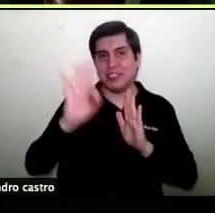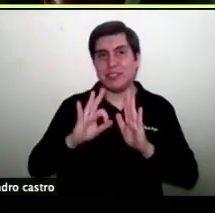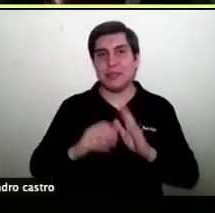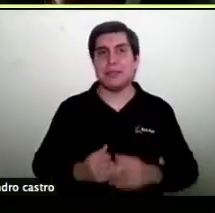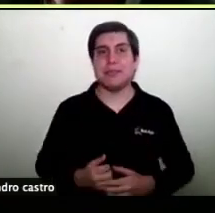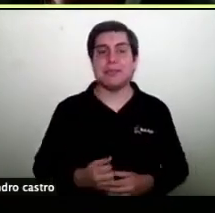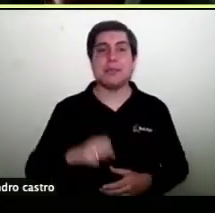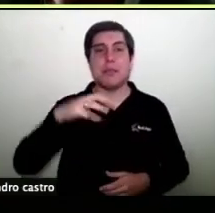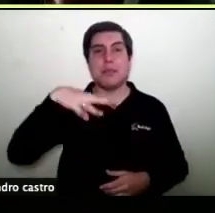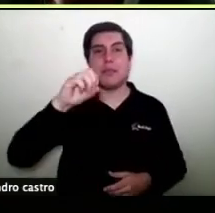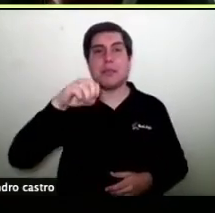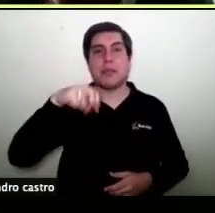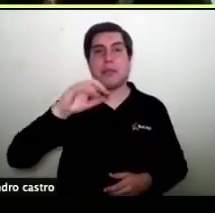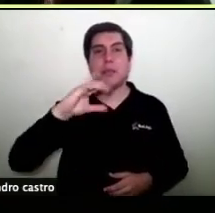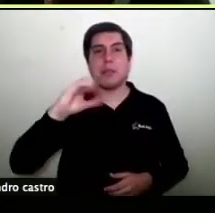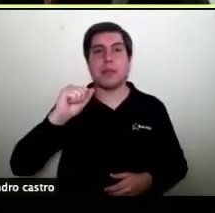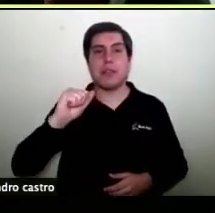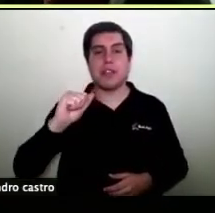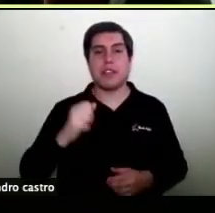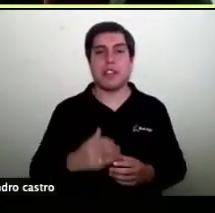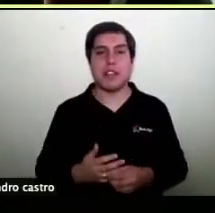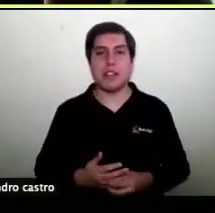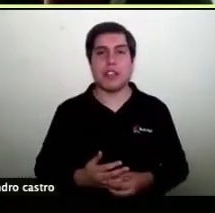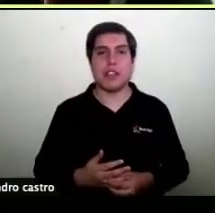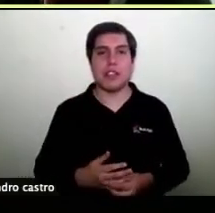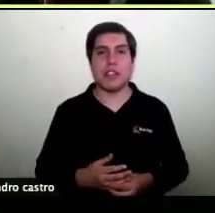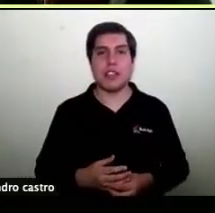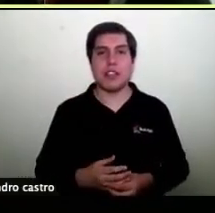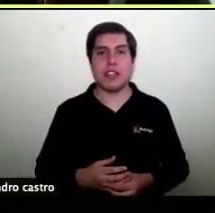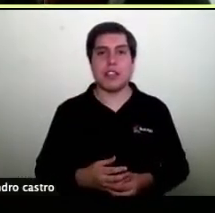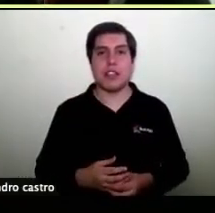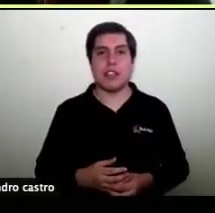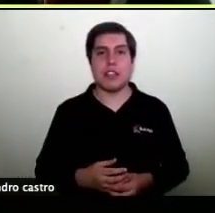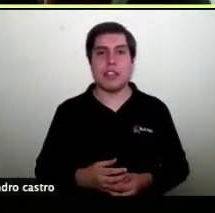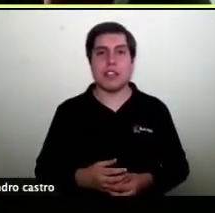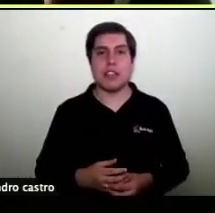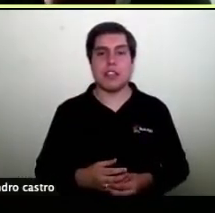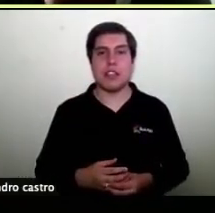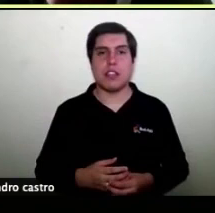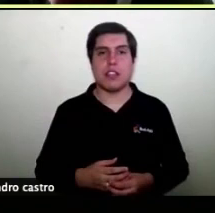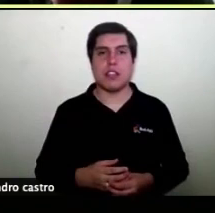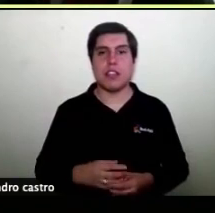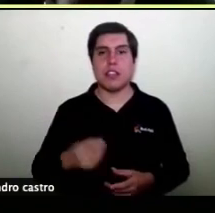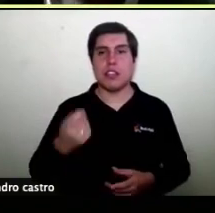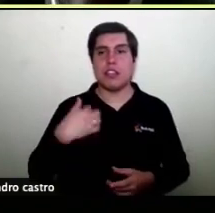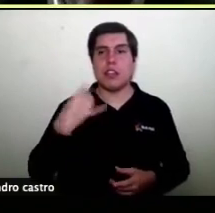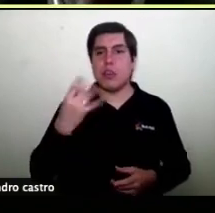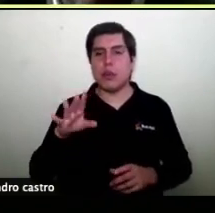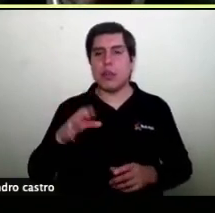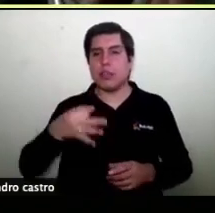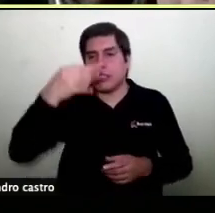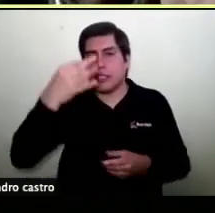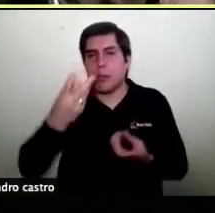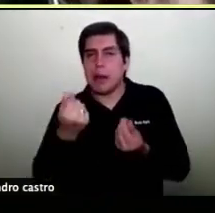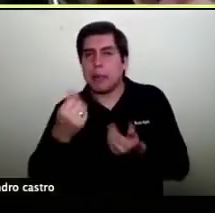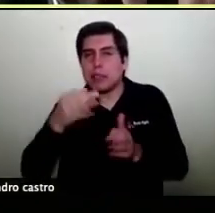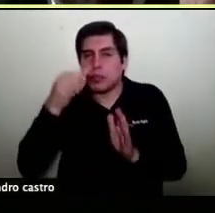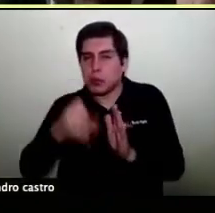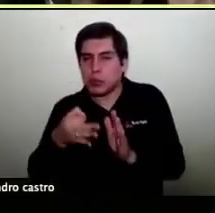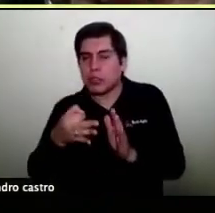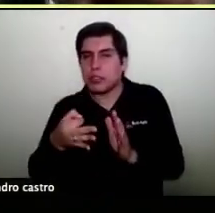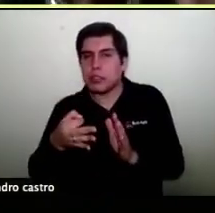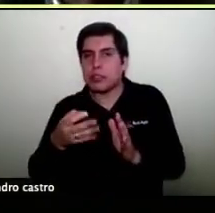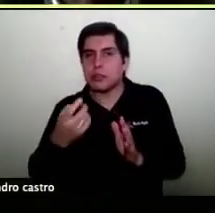Mónica pregunta solo se pueden vender productos con precios fijos ya que mis productos tienen valores variables tenemos el que pasa que